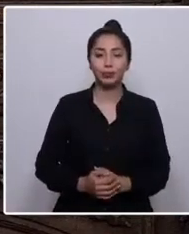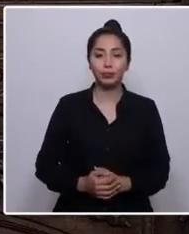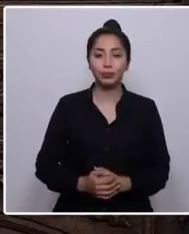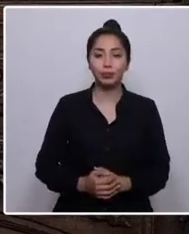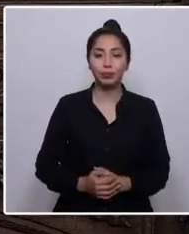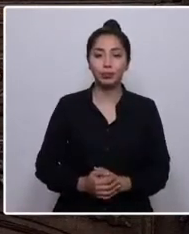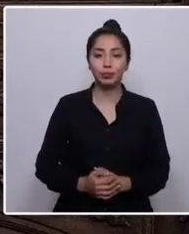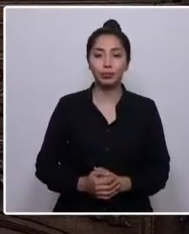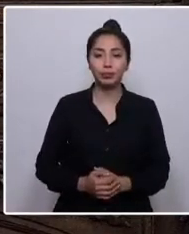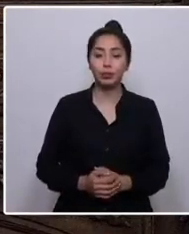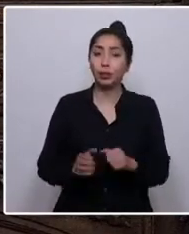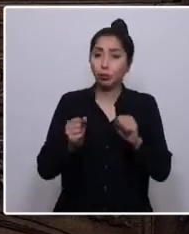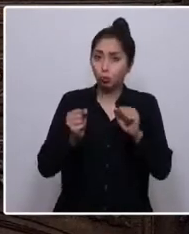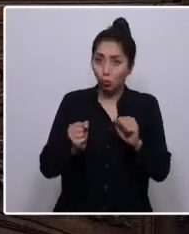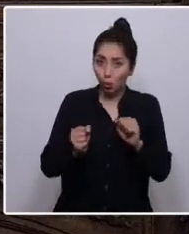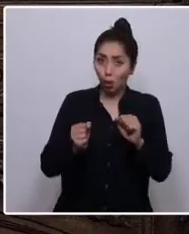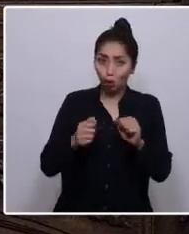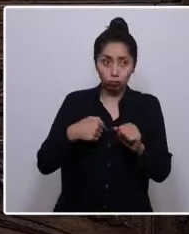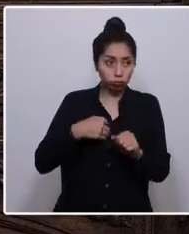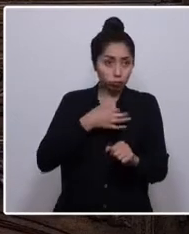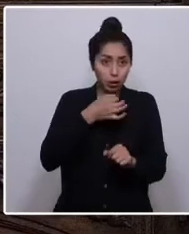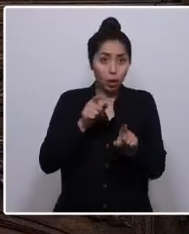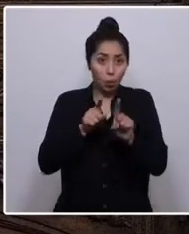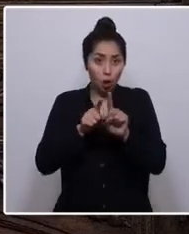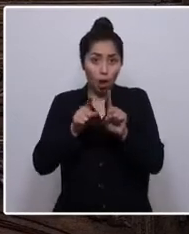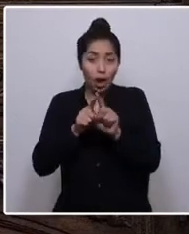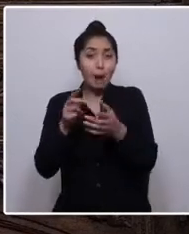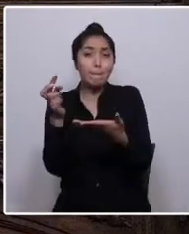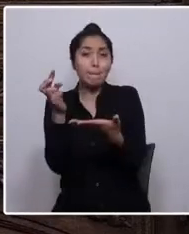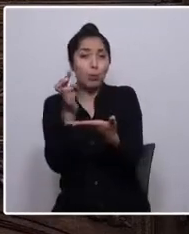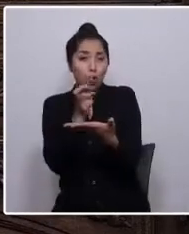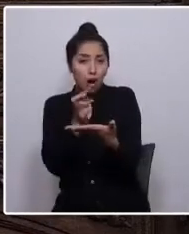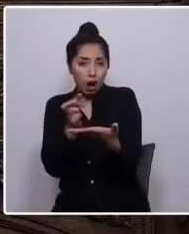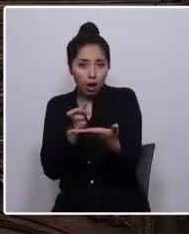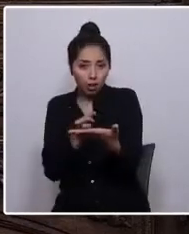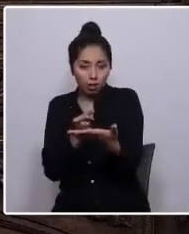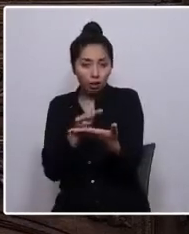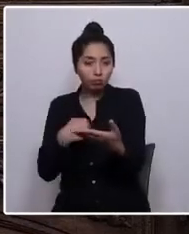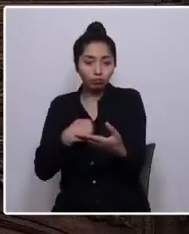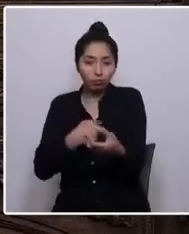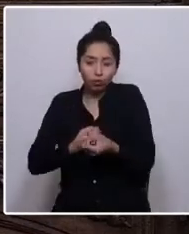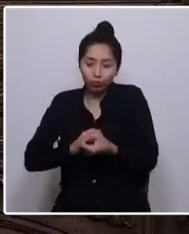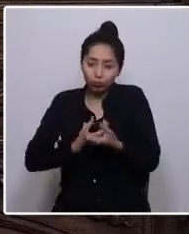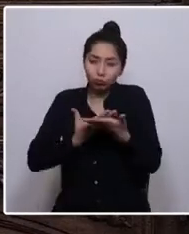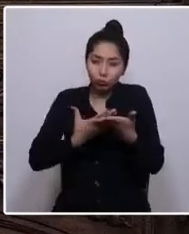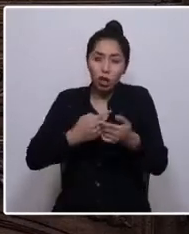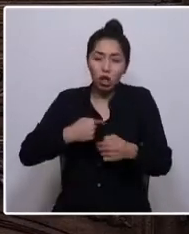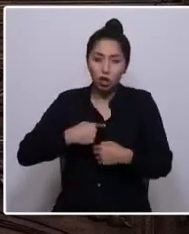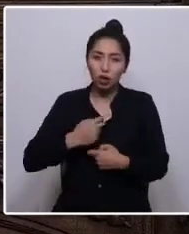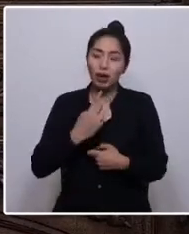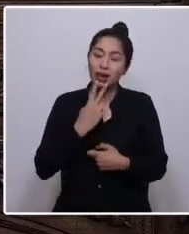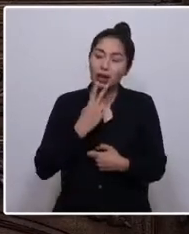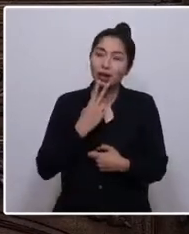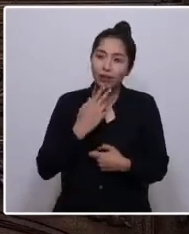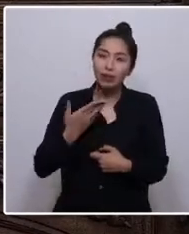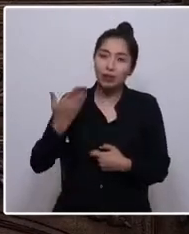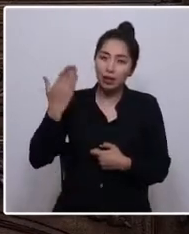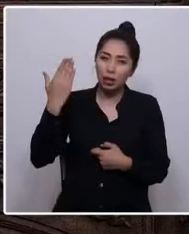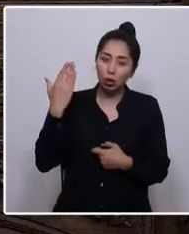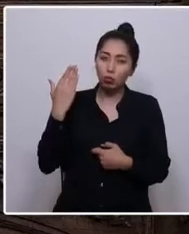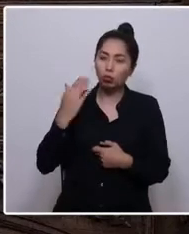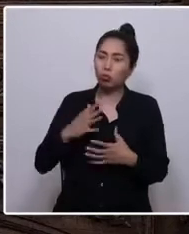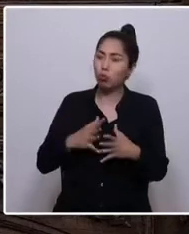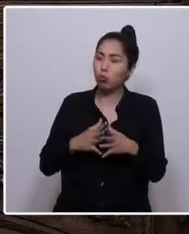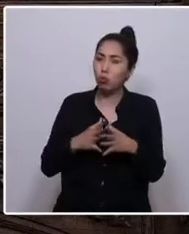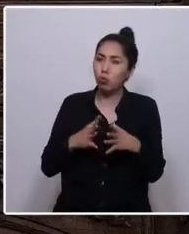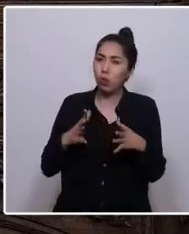podría decir, como el poeta, confieso que he vivido e intensamente.